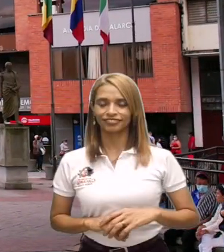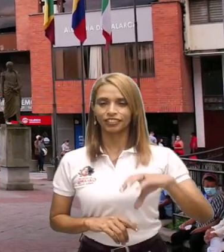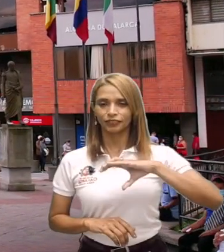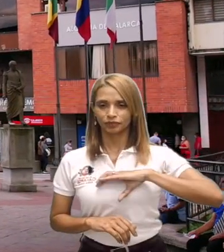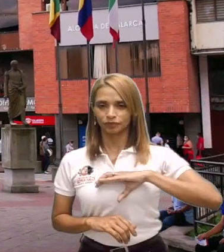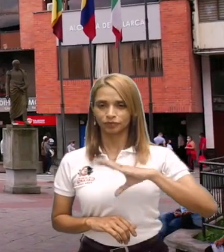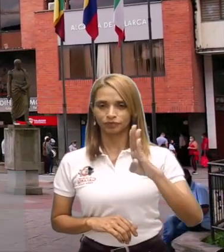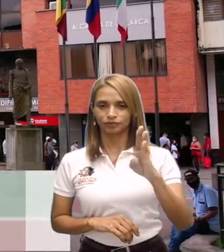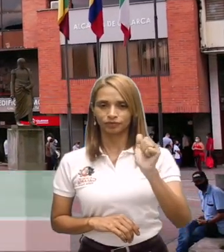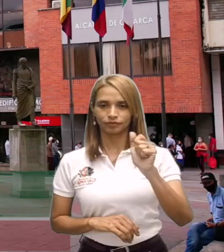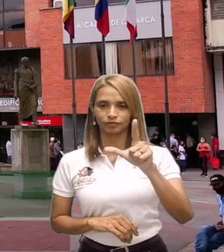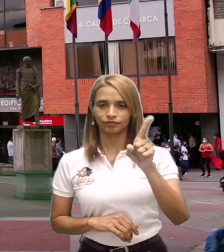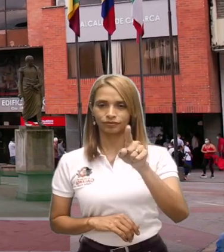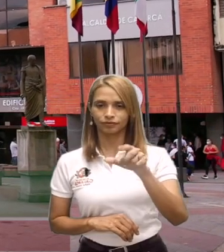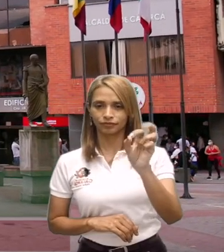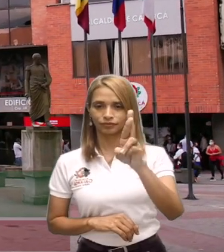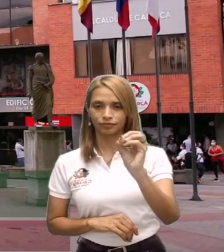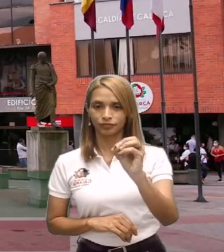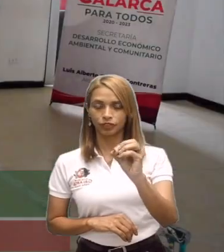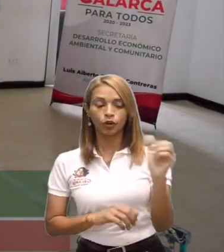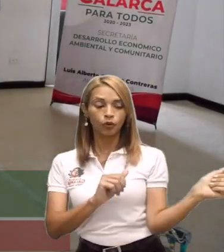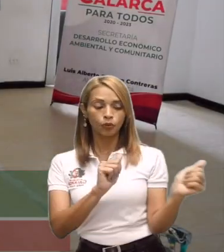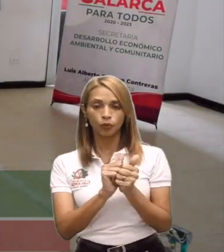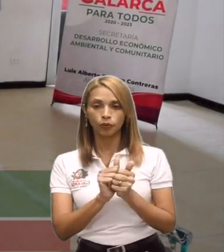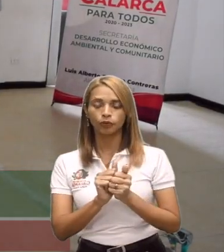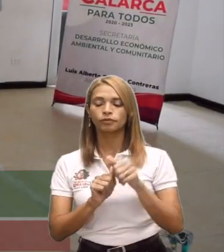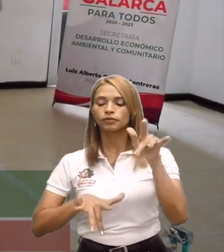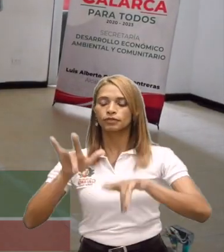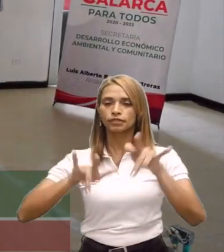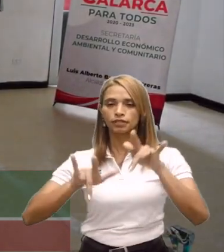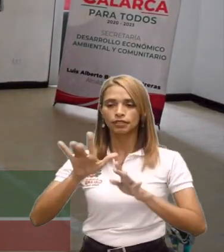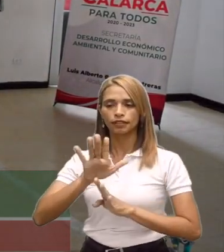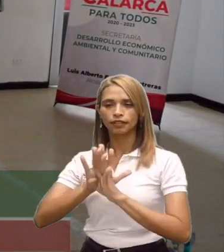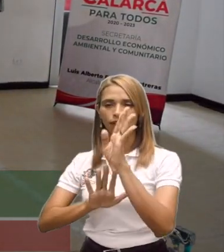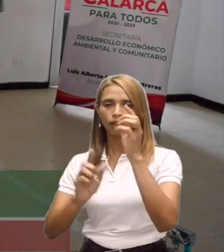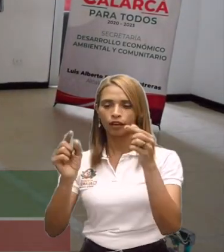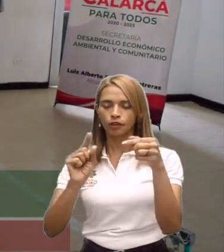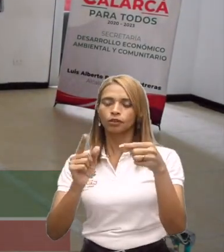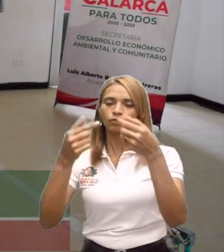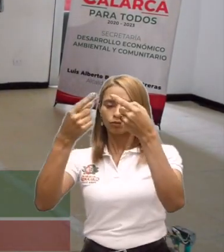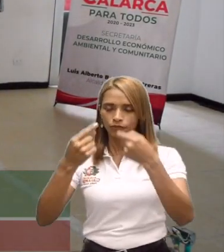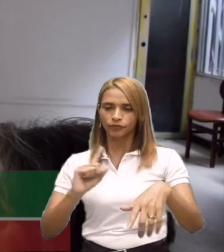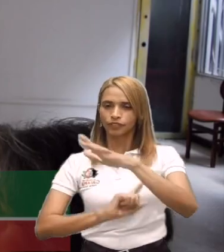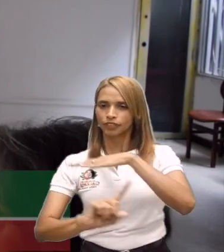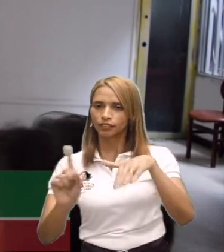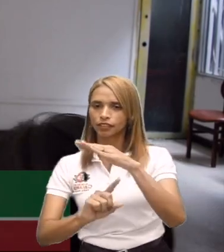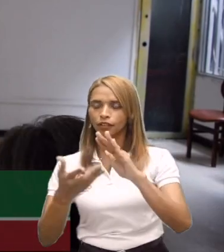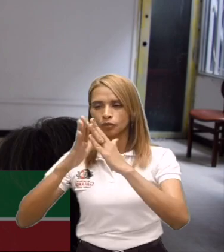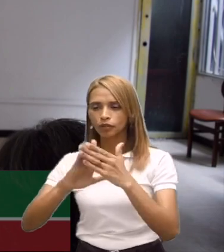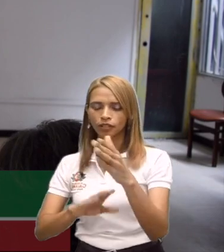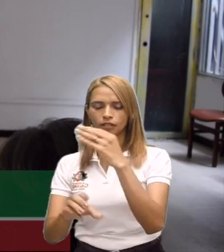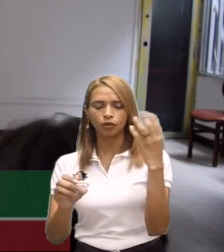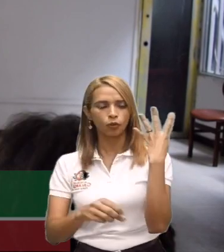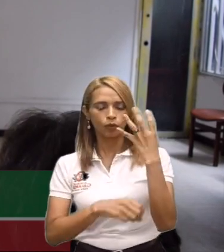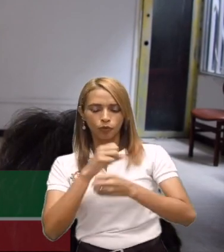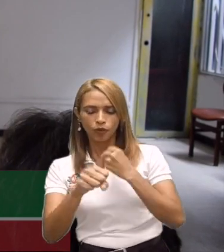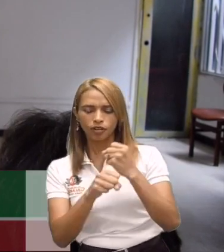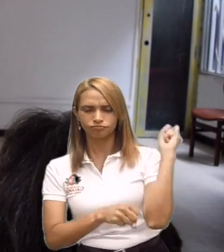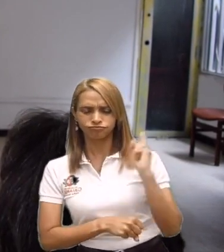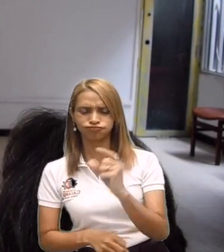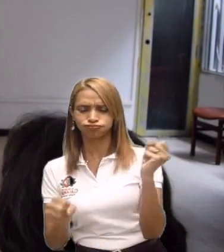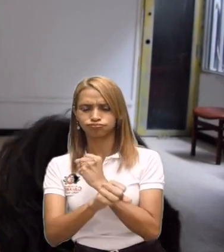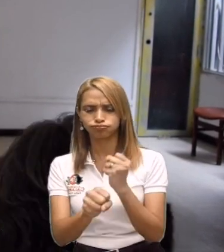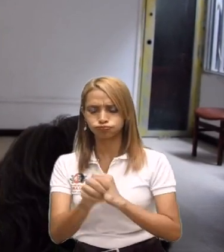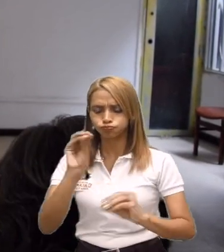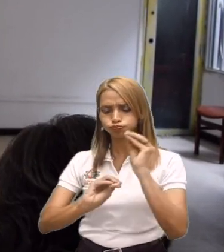El alcalde Luis Alberto Balsero Contreras, a través de la Secretaría de Desarrollo Económico, Ambiental y Comunitario, trabajó durante estos cuatro